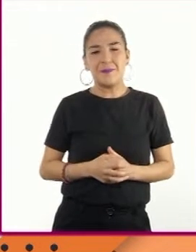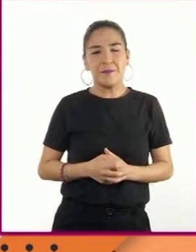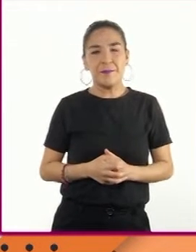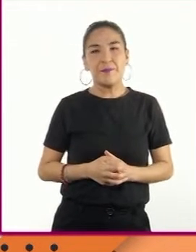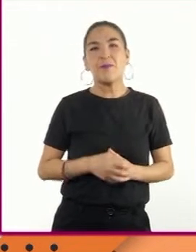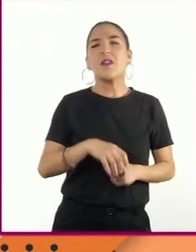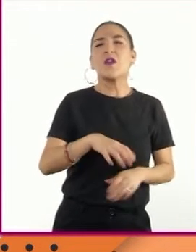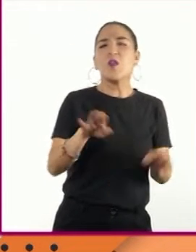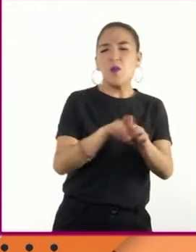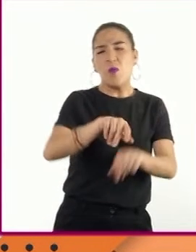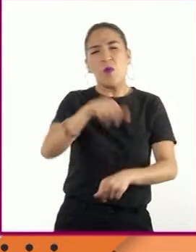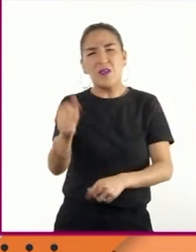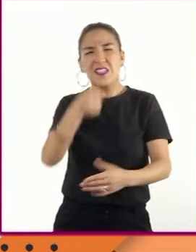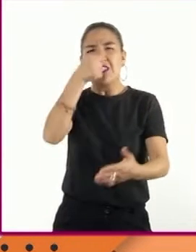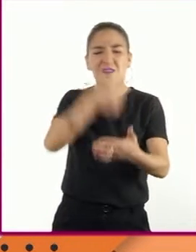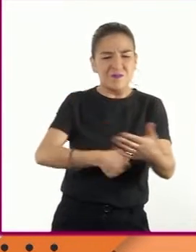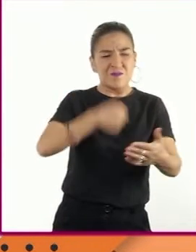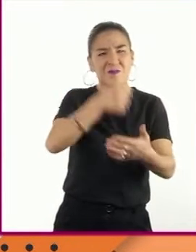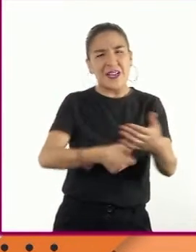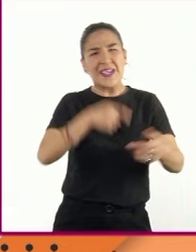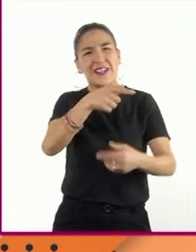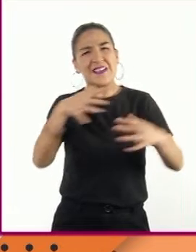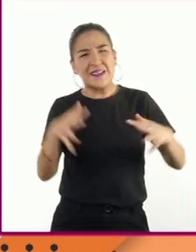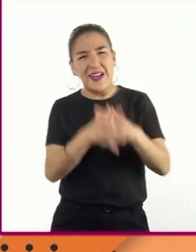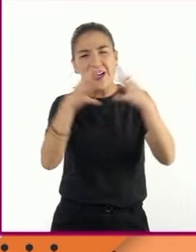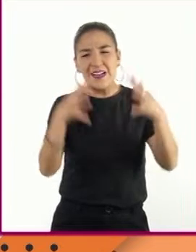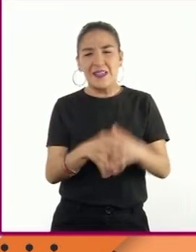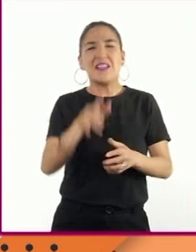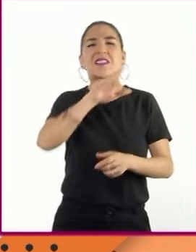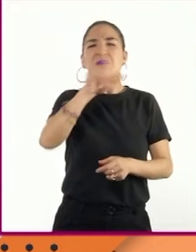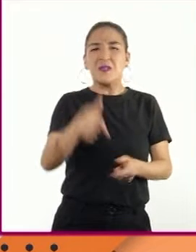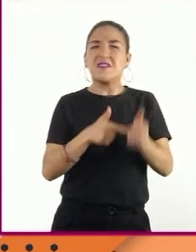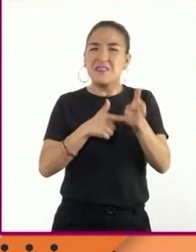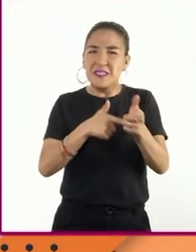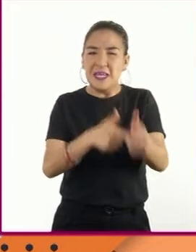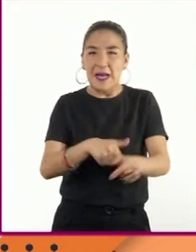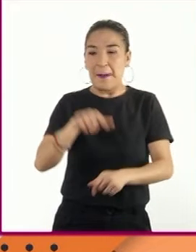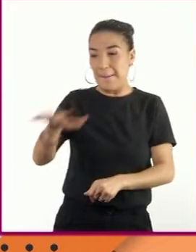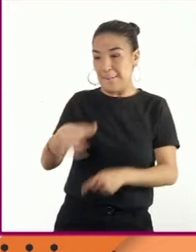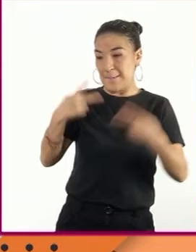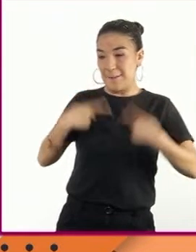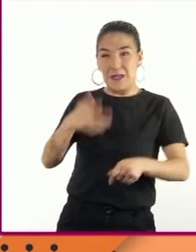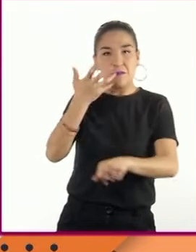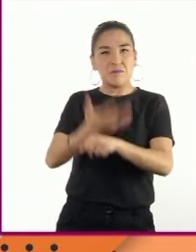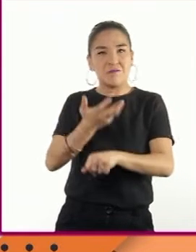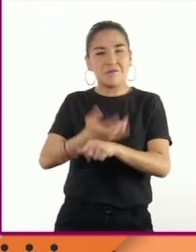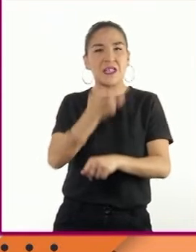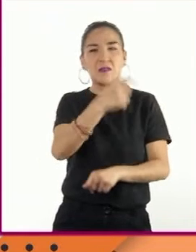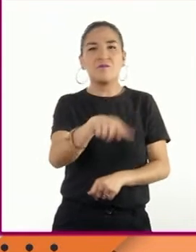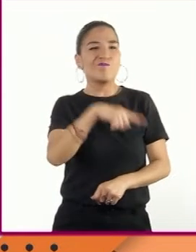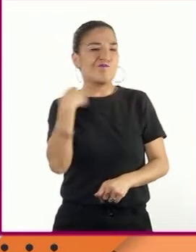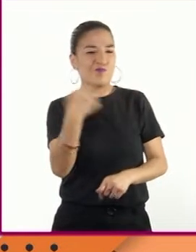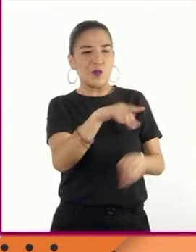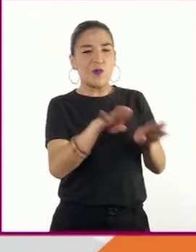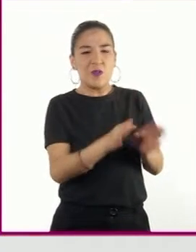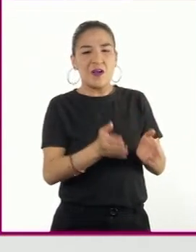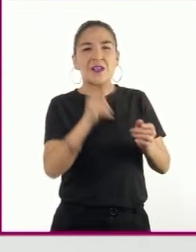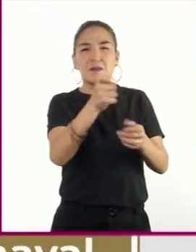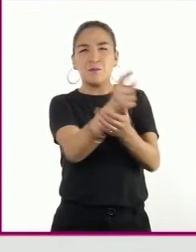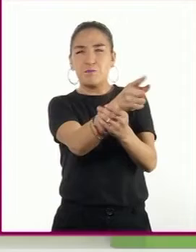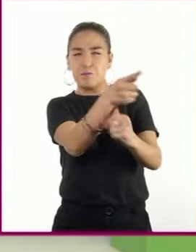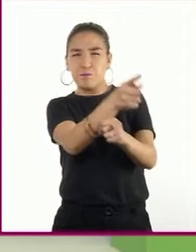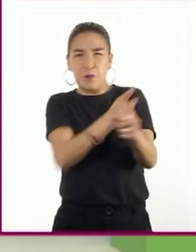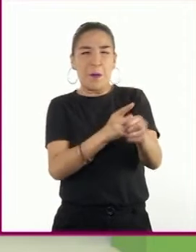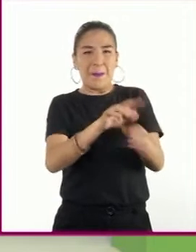las hostilidades en la Guerra del Pacífico continuaron y los estadounidenses derrotaron la flota japonesa en la